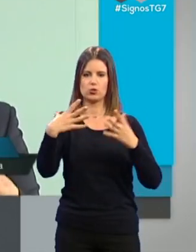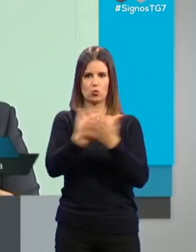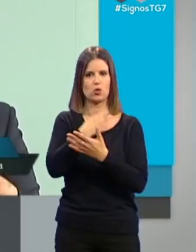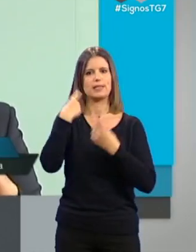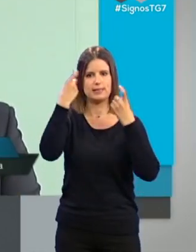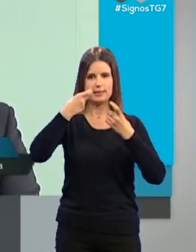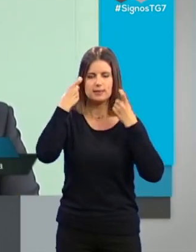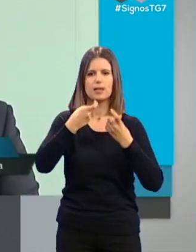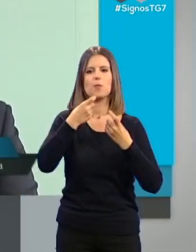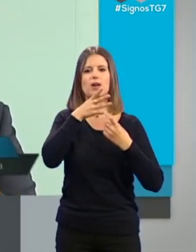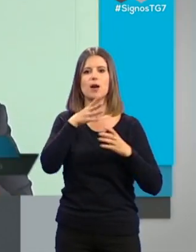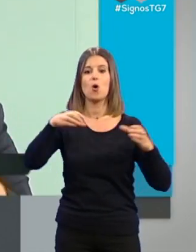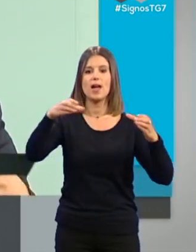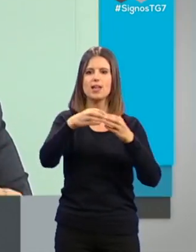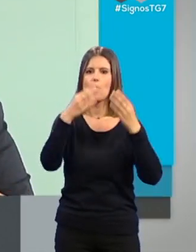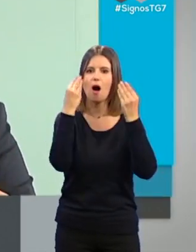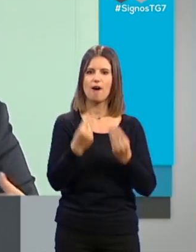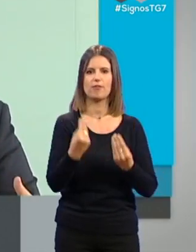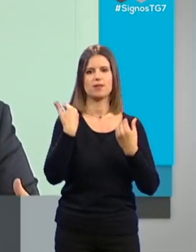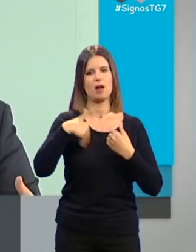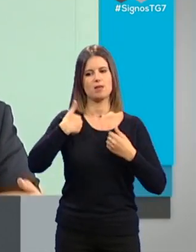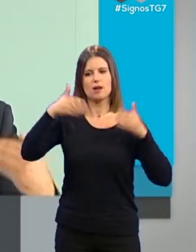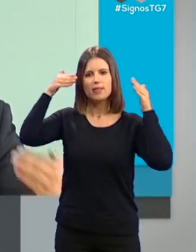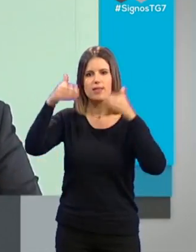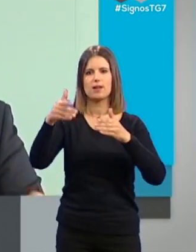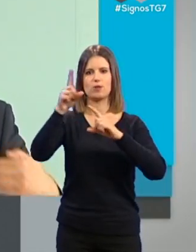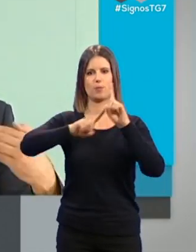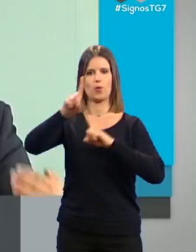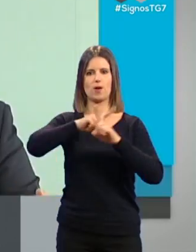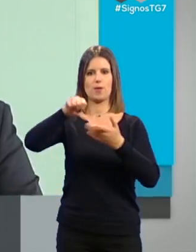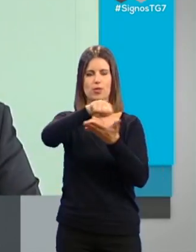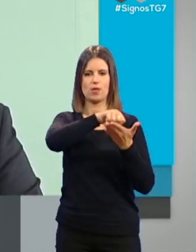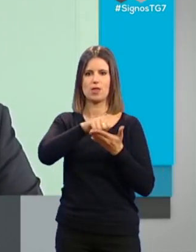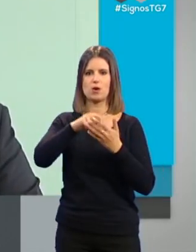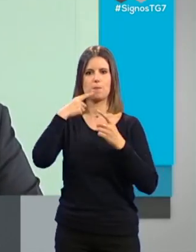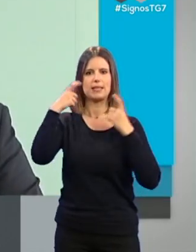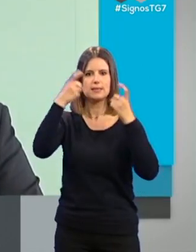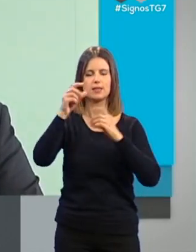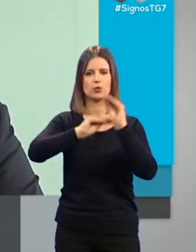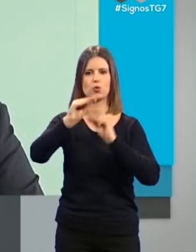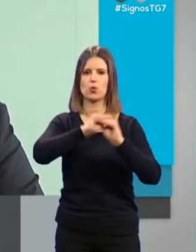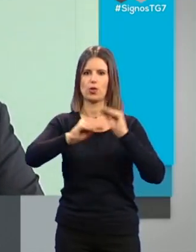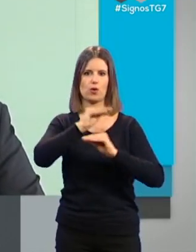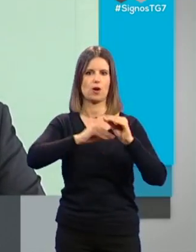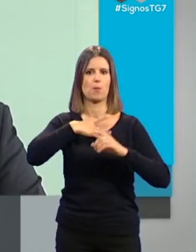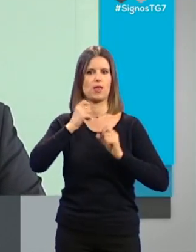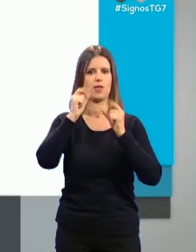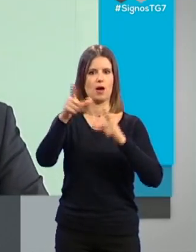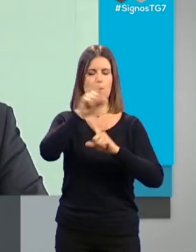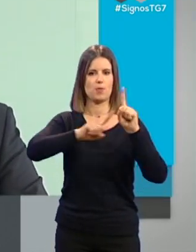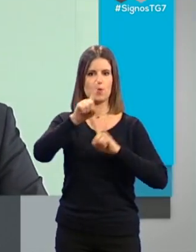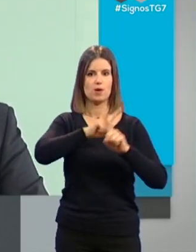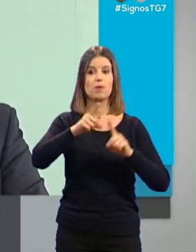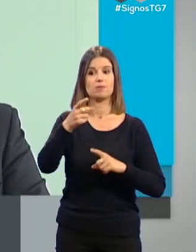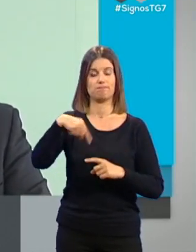de formar los equipos para dedicarnos a lo que son realmente los problemas de los ciudadanos y abordar con garantía las posibles soluciones que le demos a esos problemas.